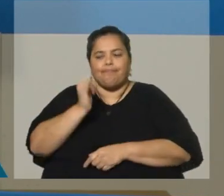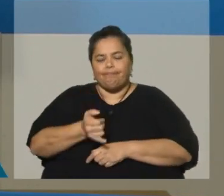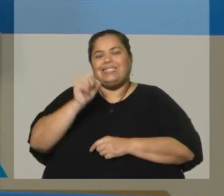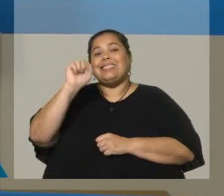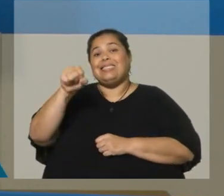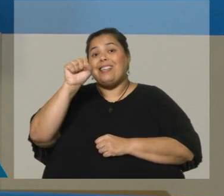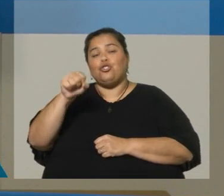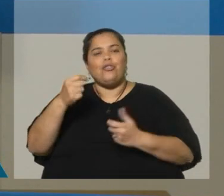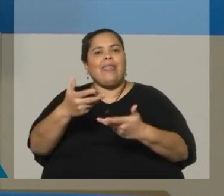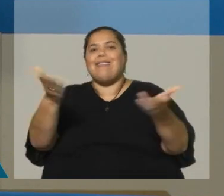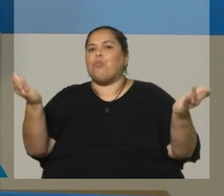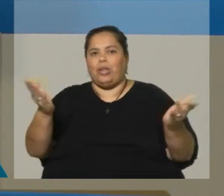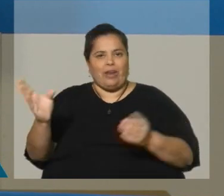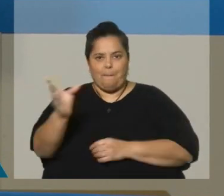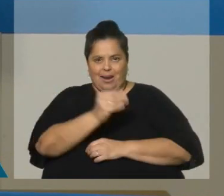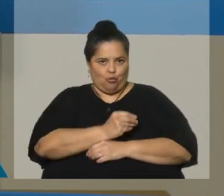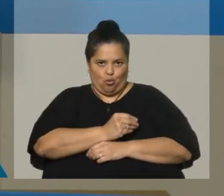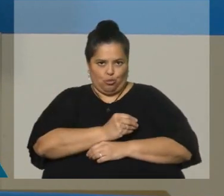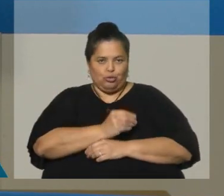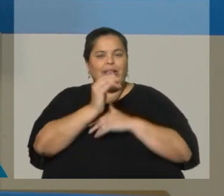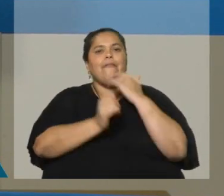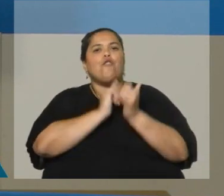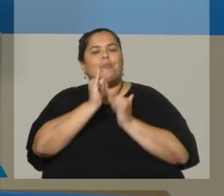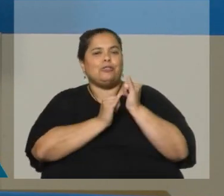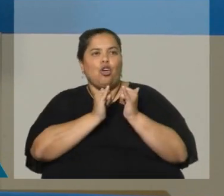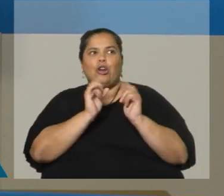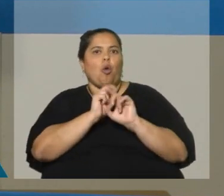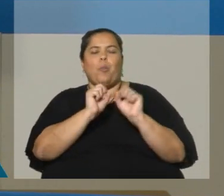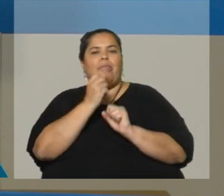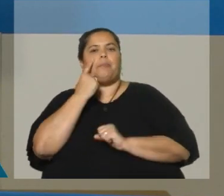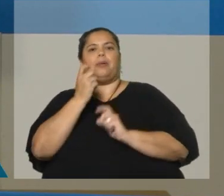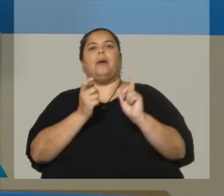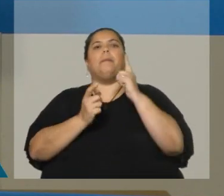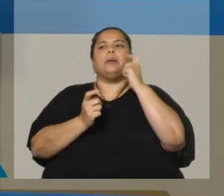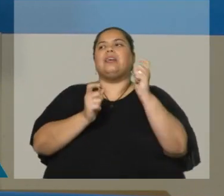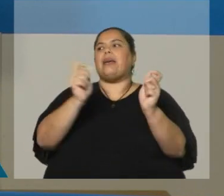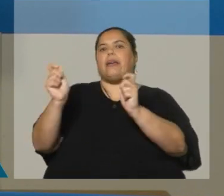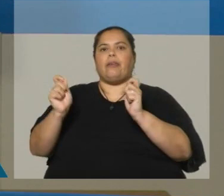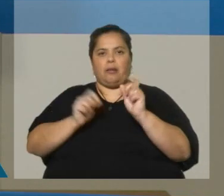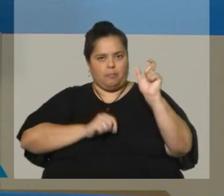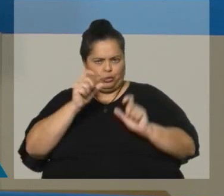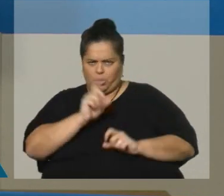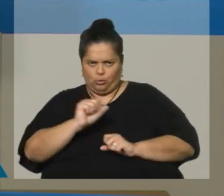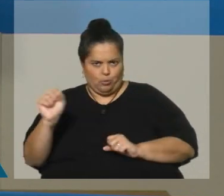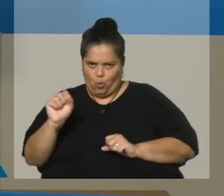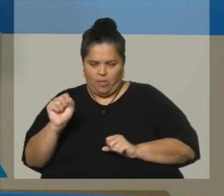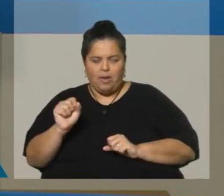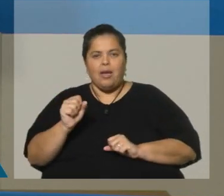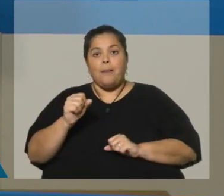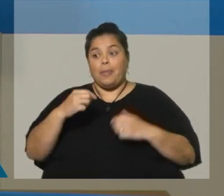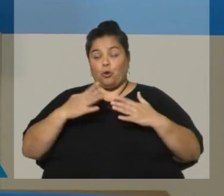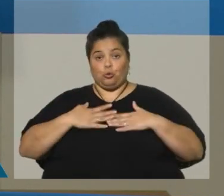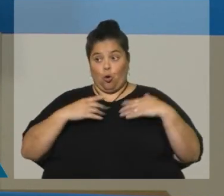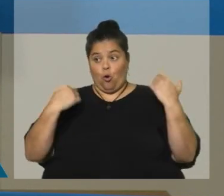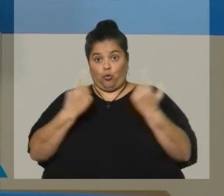a estar disponible para todos, por supuesto. supuesto, información que no permita la identificación de las personas. Es decir, el instituto recibe